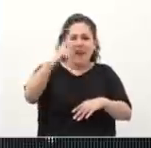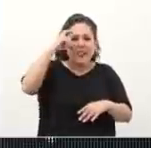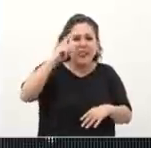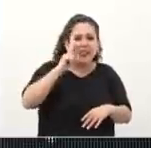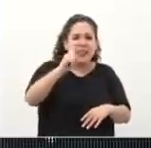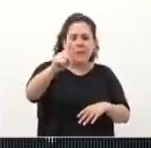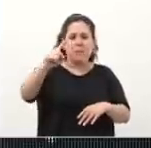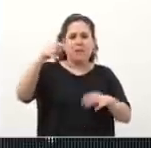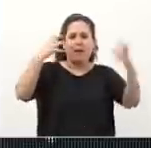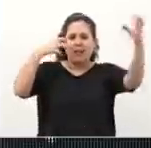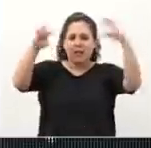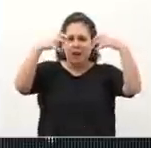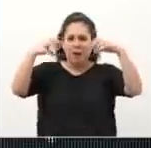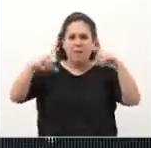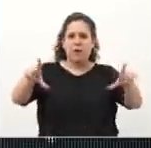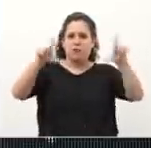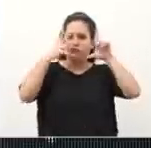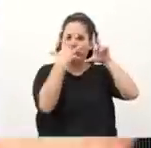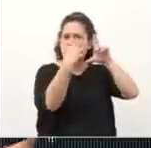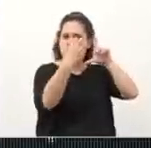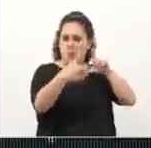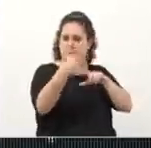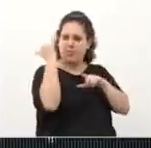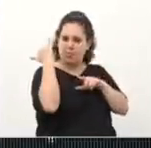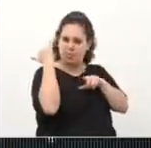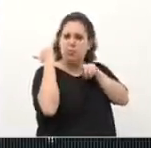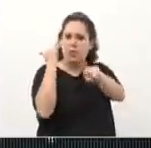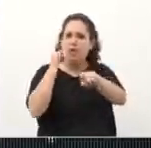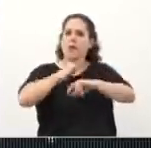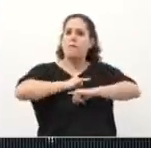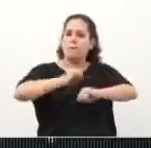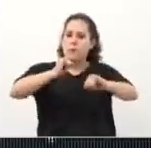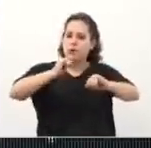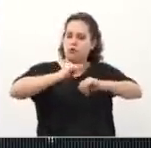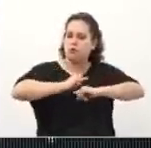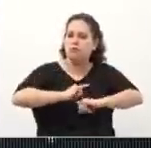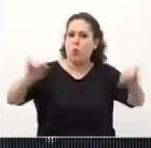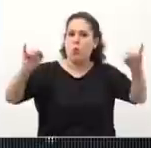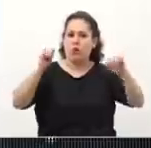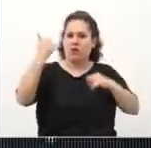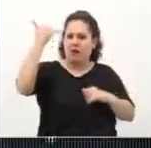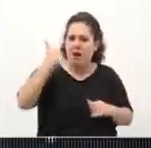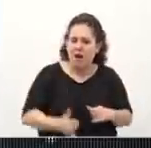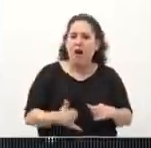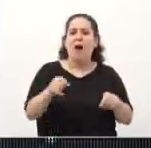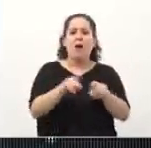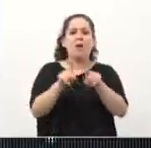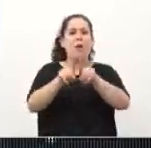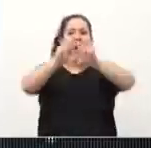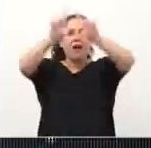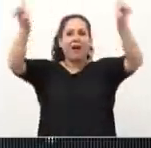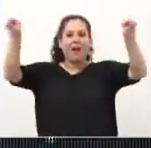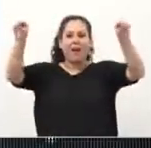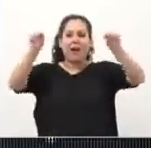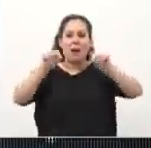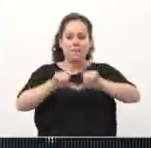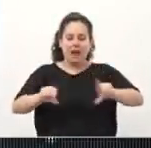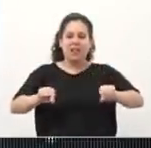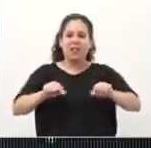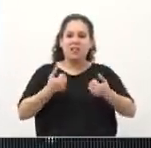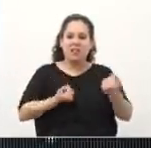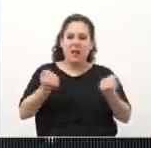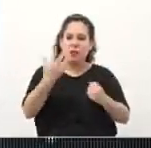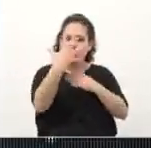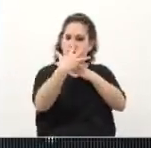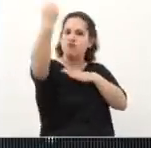facial. Tenemos un mapa del delito, que es público, información pública. Tenemos el anillo digital alrededor de toda la ciudad. Y desde enero nos hicimos